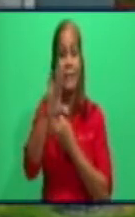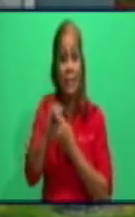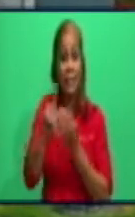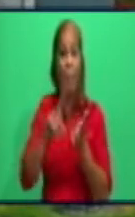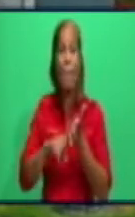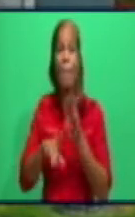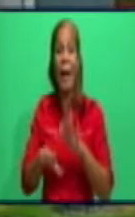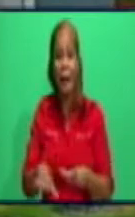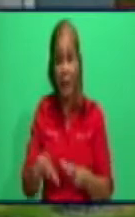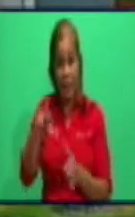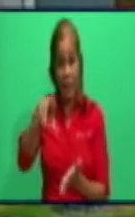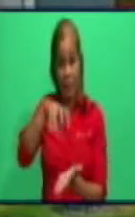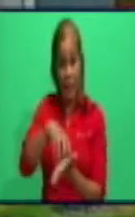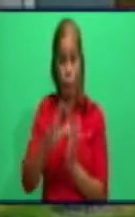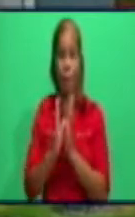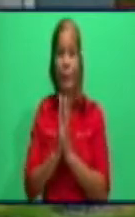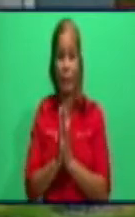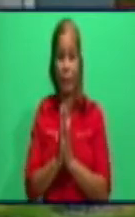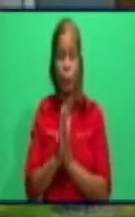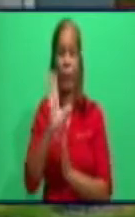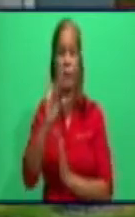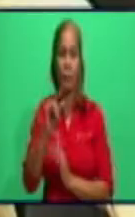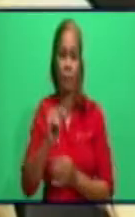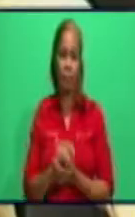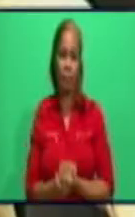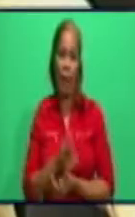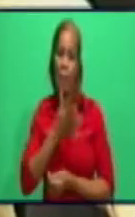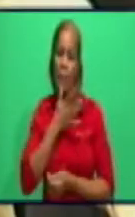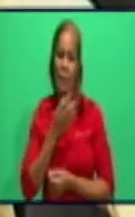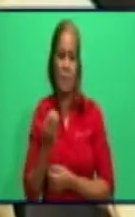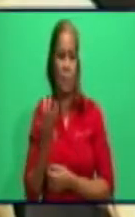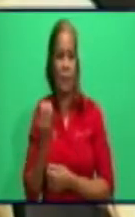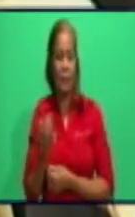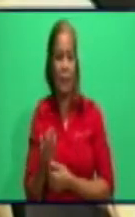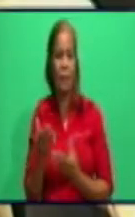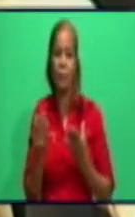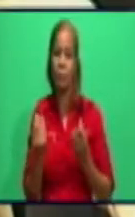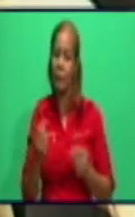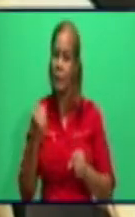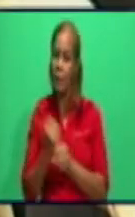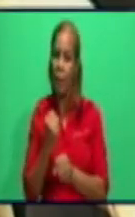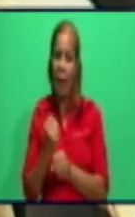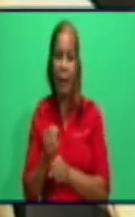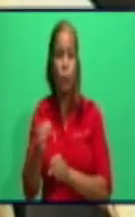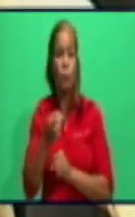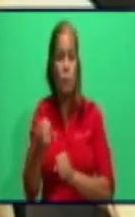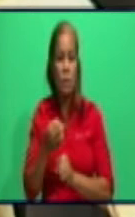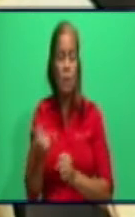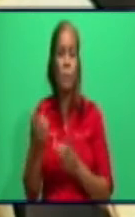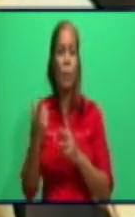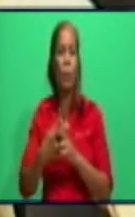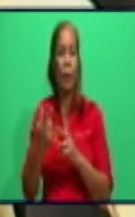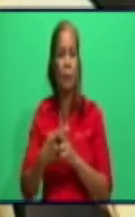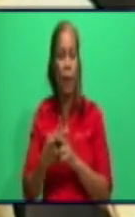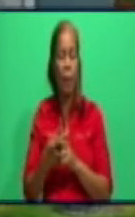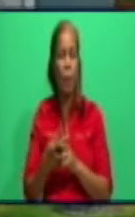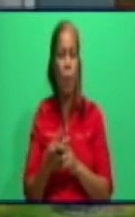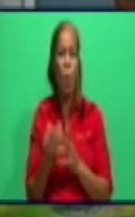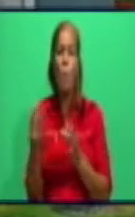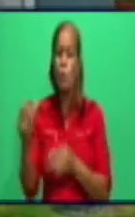Caramba, Carlito, con tanto que está trabajando Bayamo, con tantas opciones de alimentación que hay